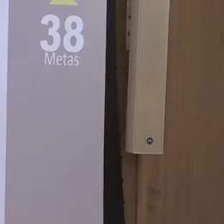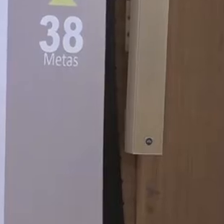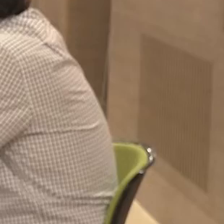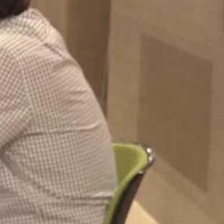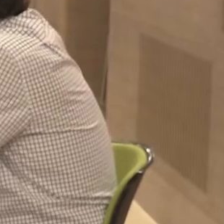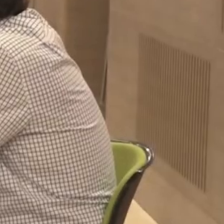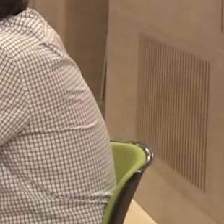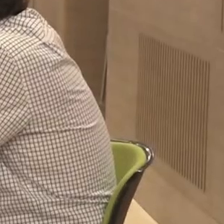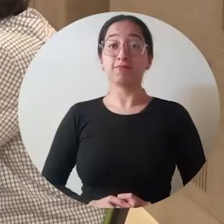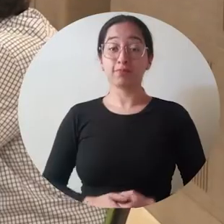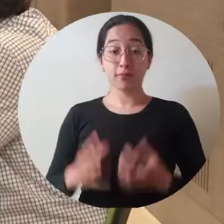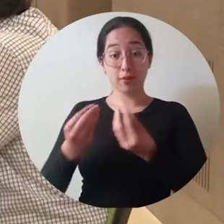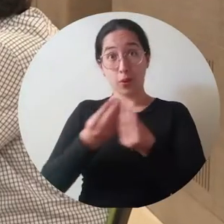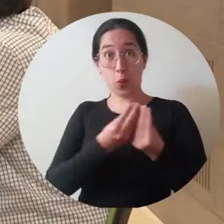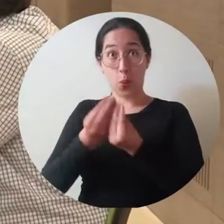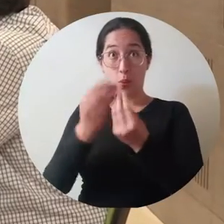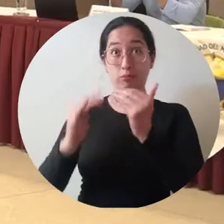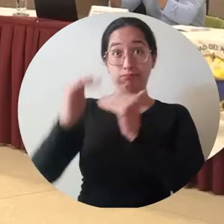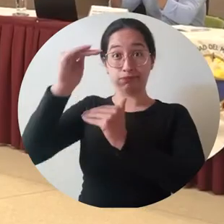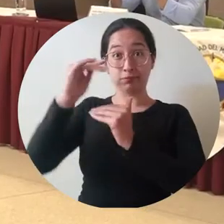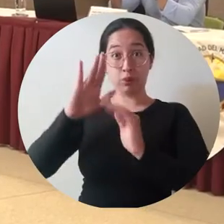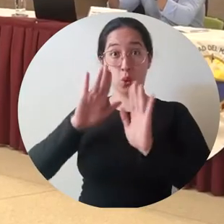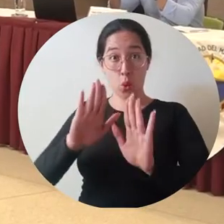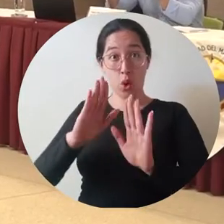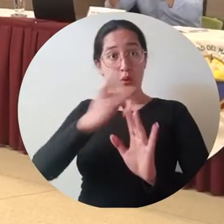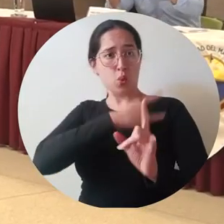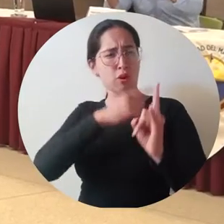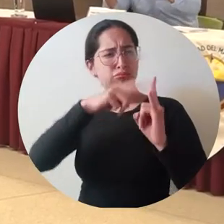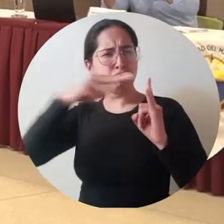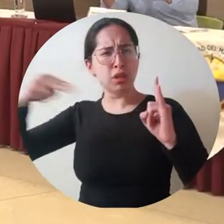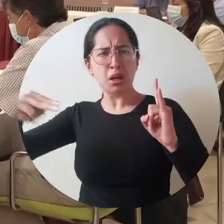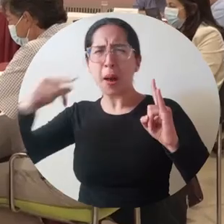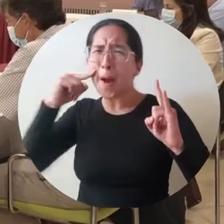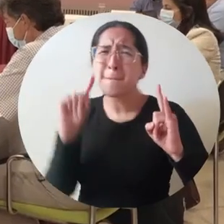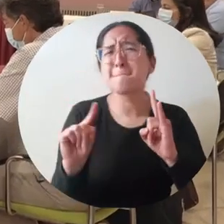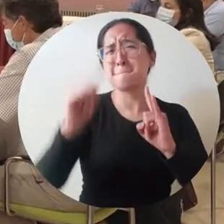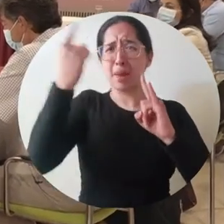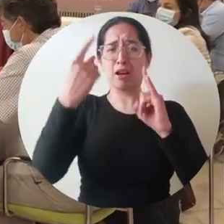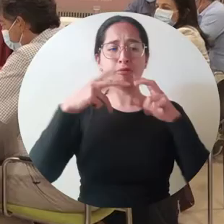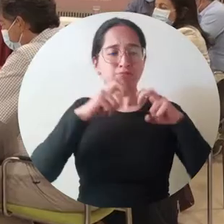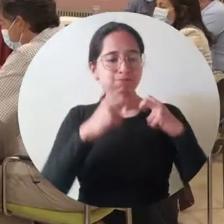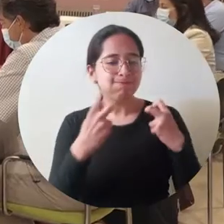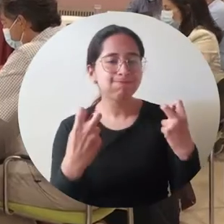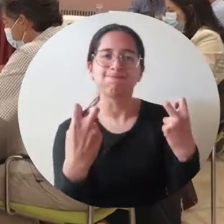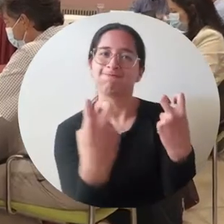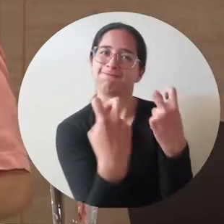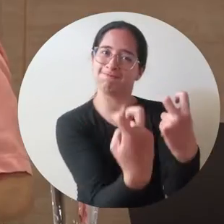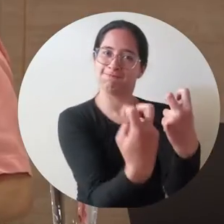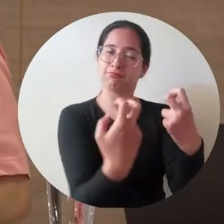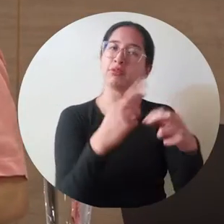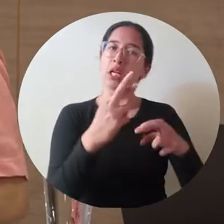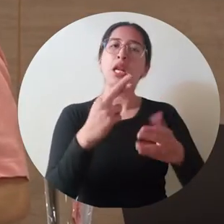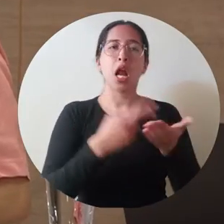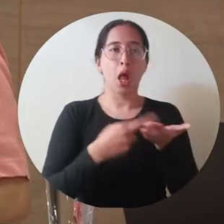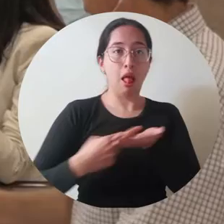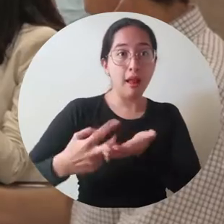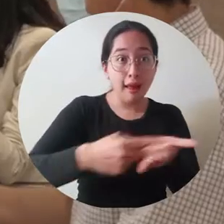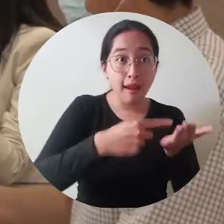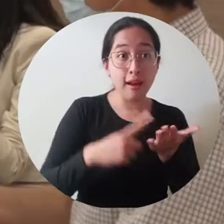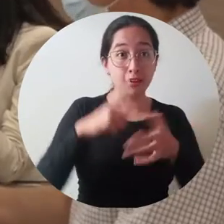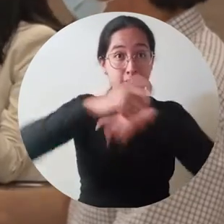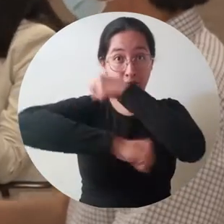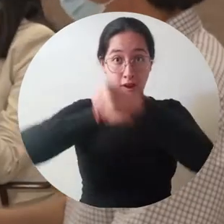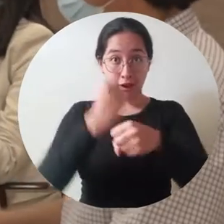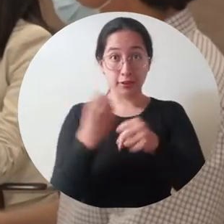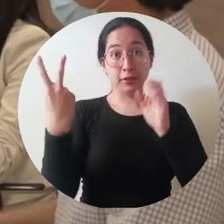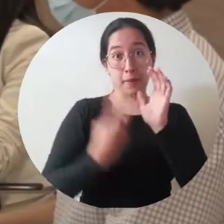El Consejo Superior de la Universidad del Magdalena desarrolló la primera sesión ordinaria presencial de 2022 en la que se entregó la más